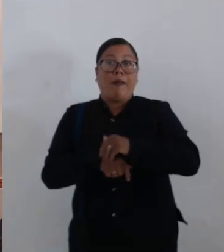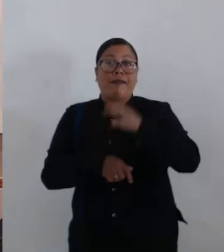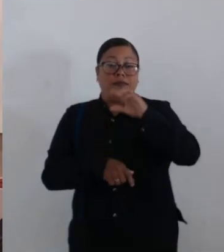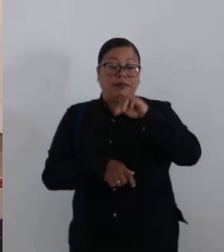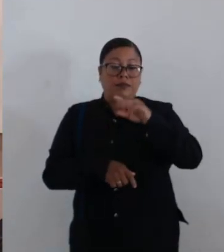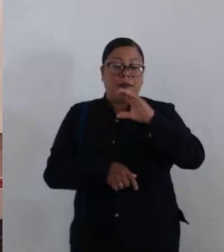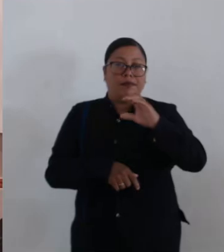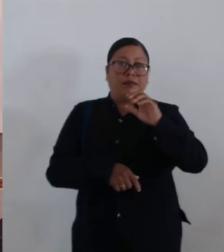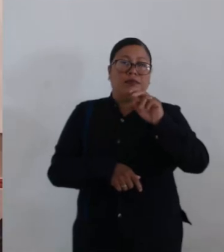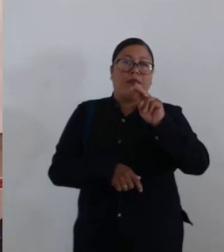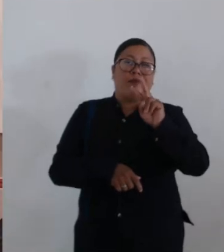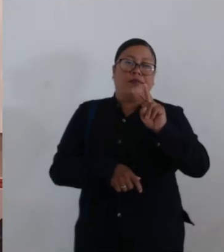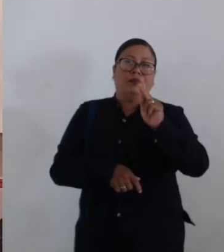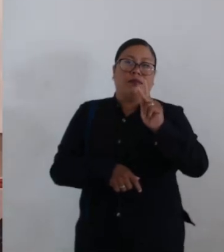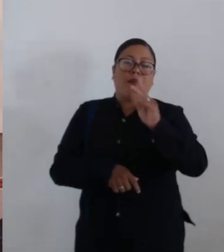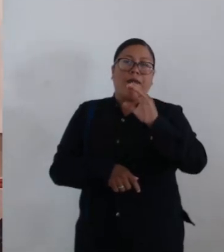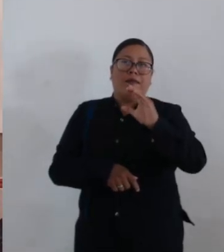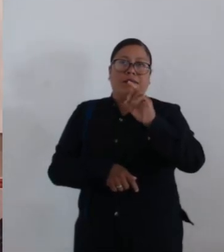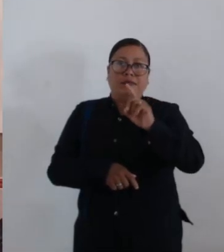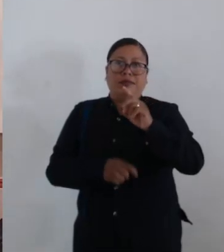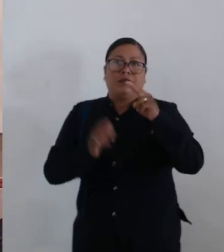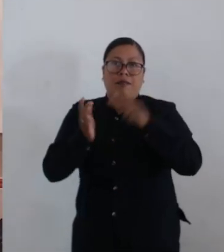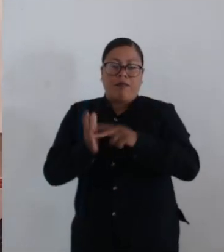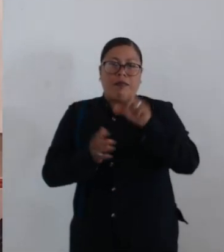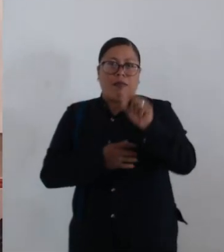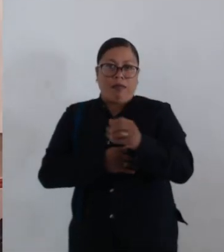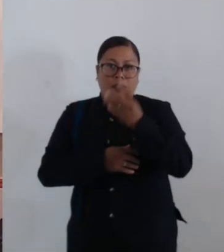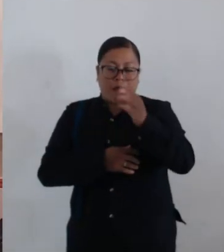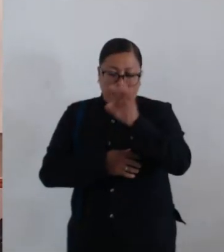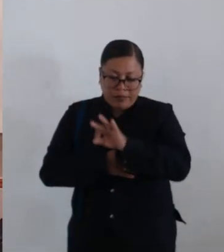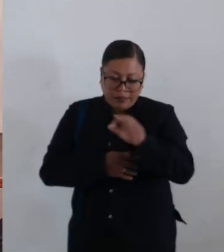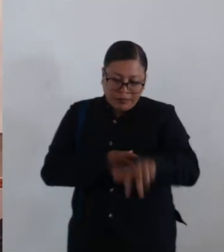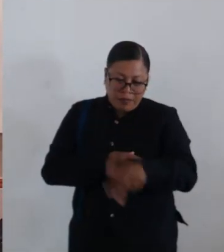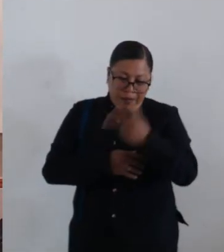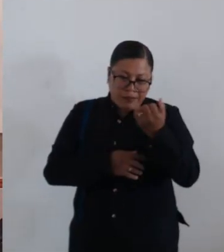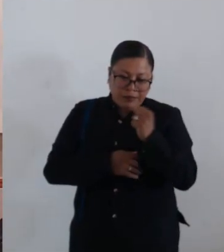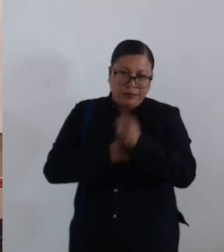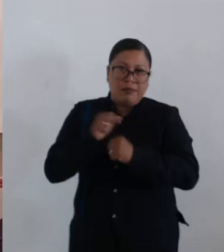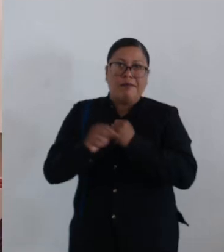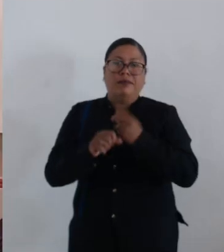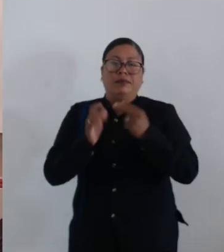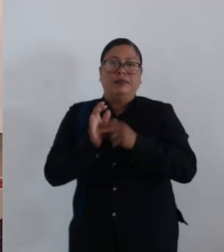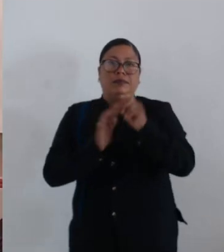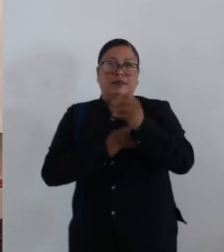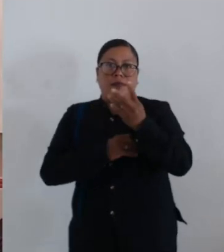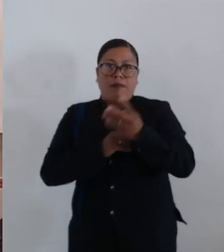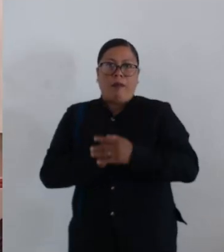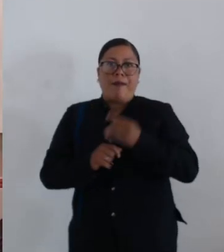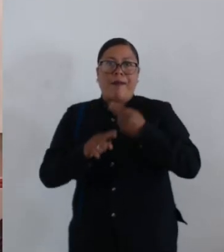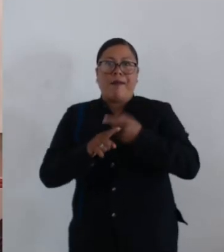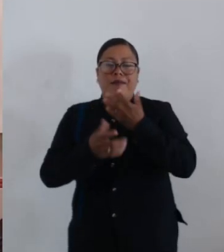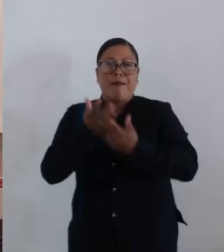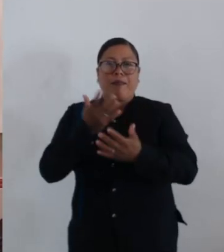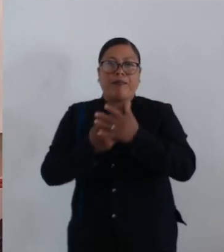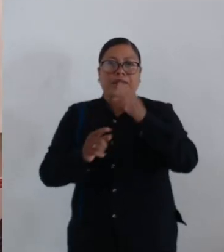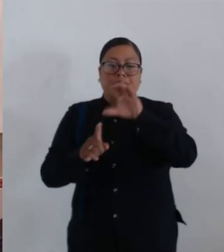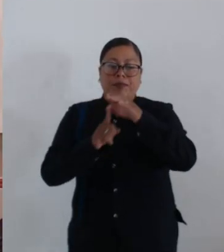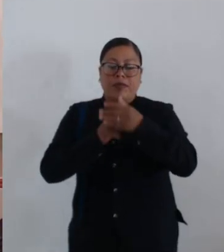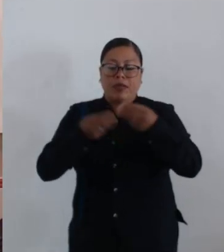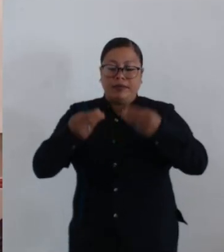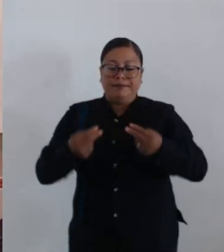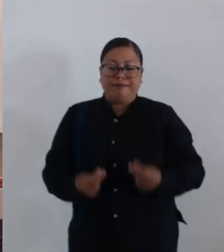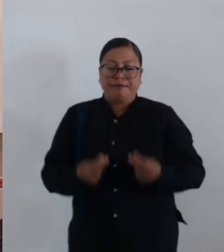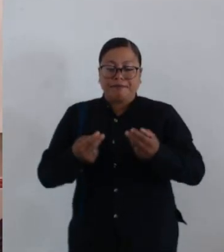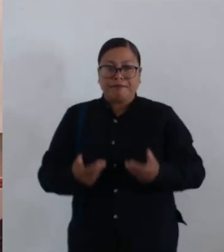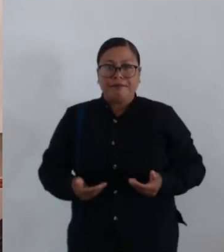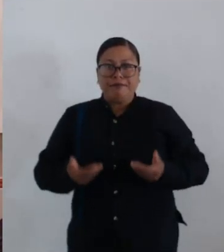CMYCVPCD 63-2024, de fecha 13 de septiembre de 2024, emitido por la Comisión de Mercados y